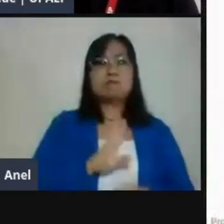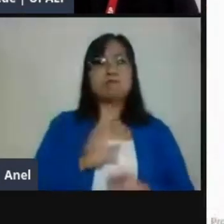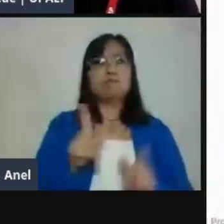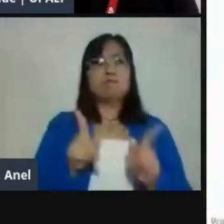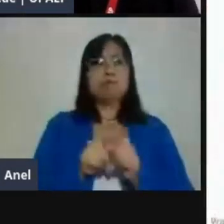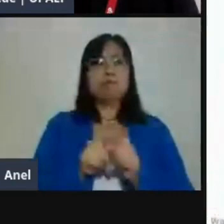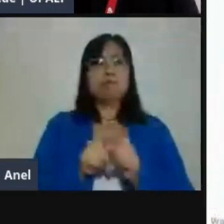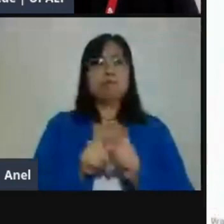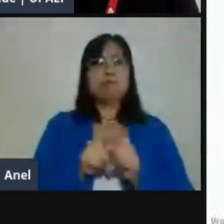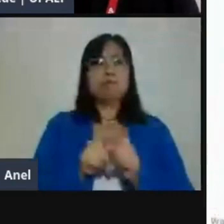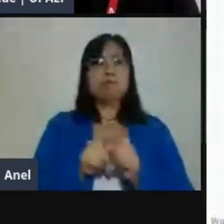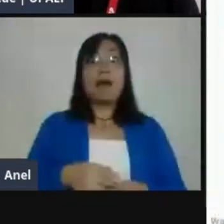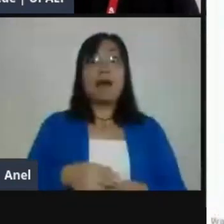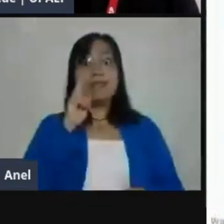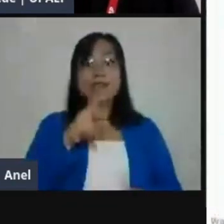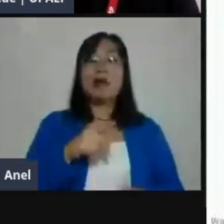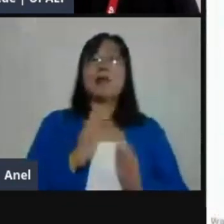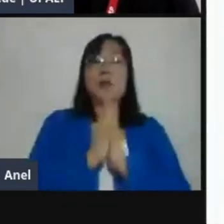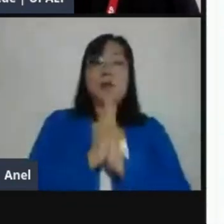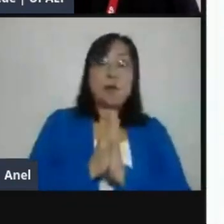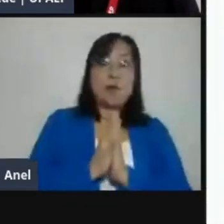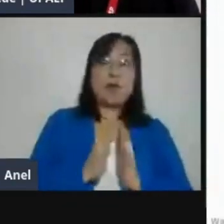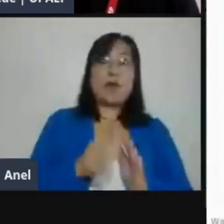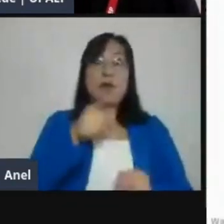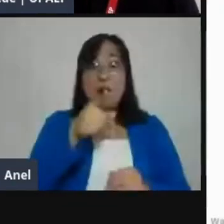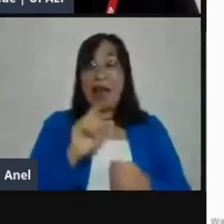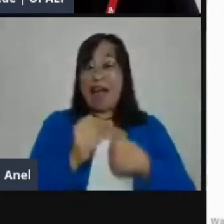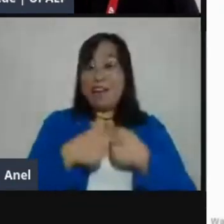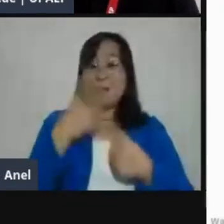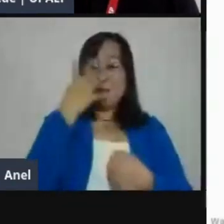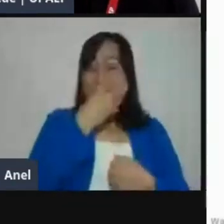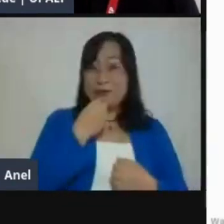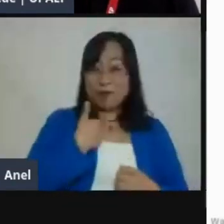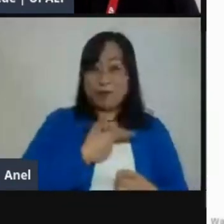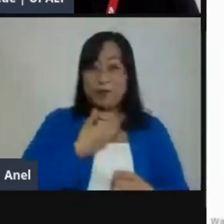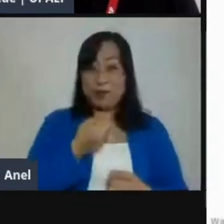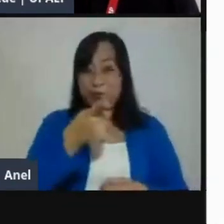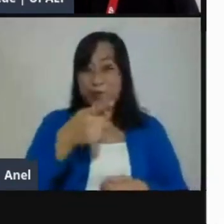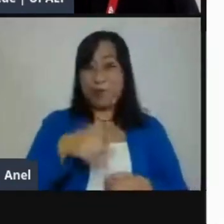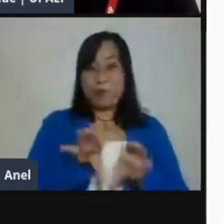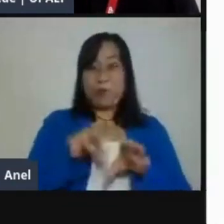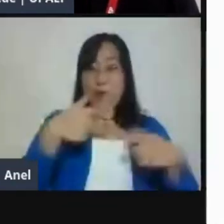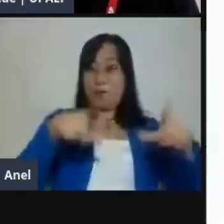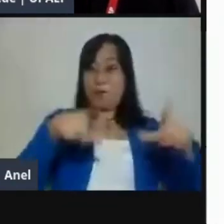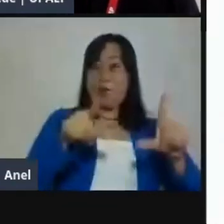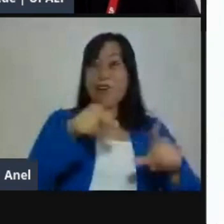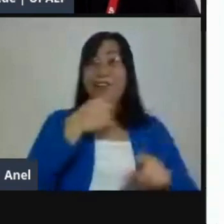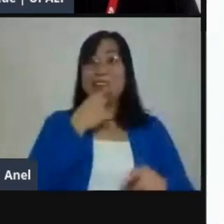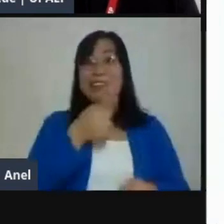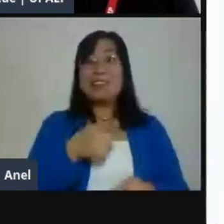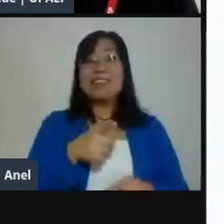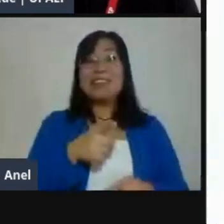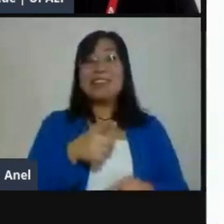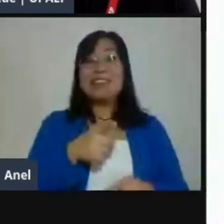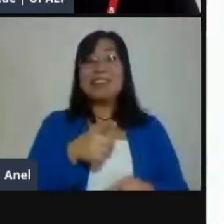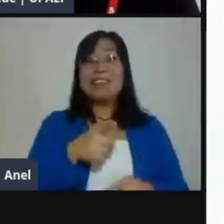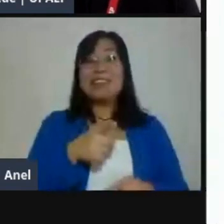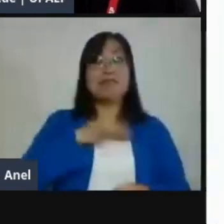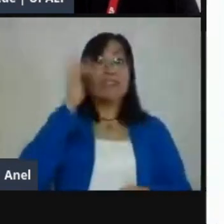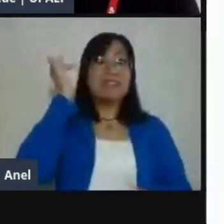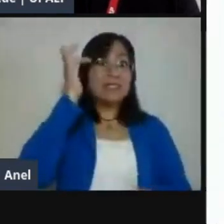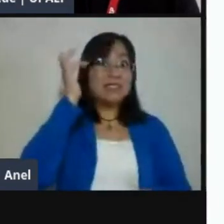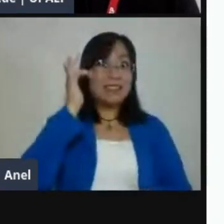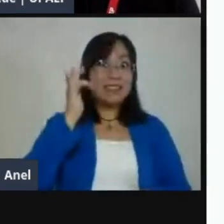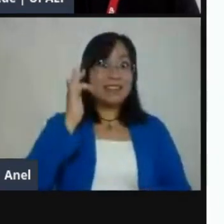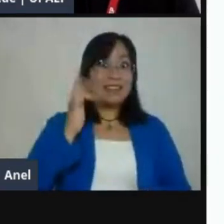Y algo que les recomiendo muchísimo también es no dejemos de tener este vínculo con nuestros alumnos, que es lo que hace nuestro